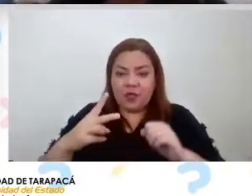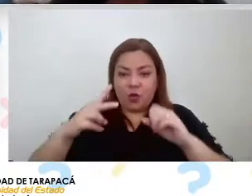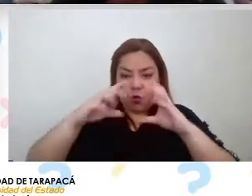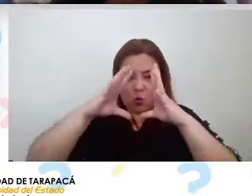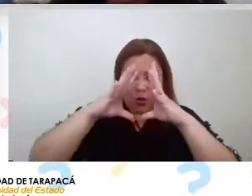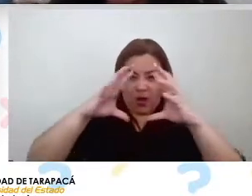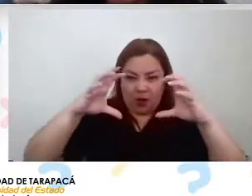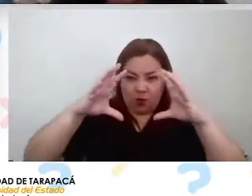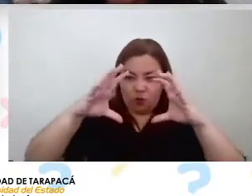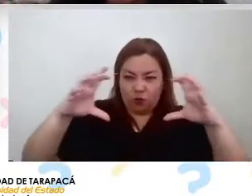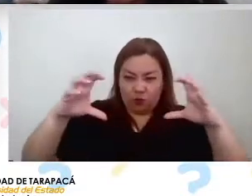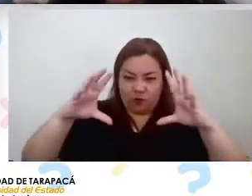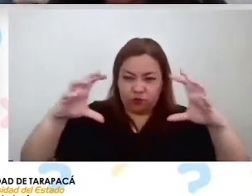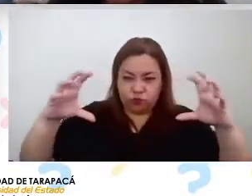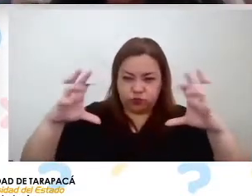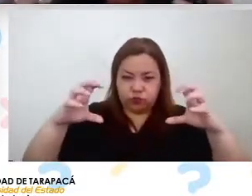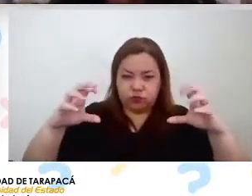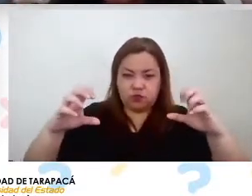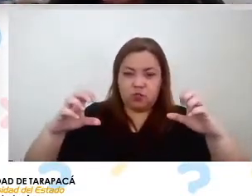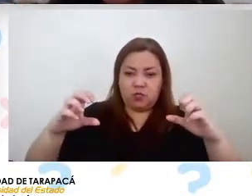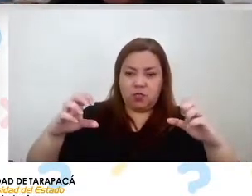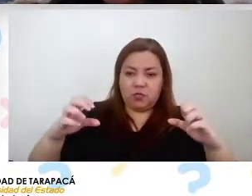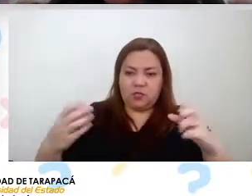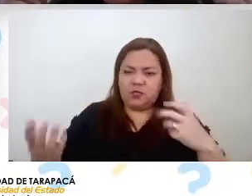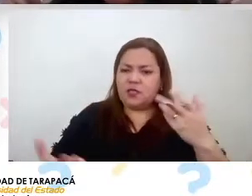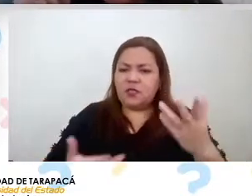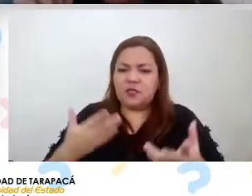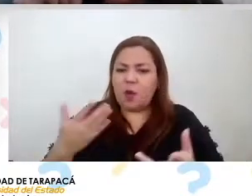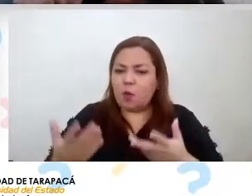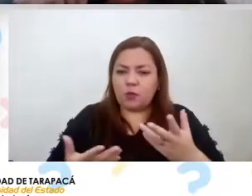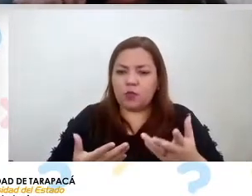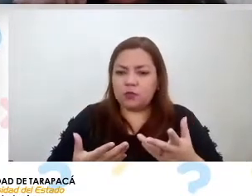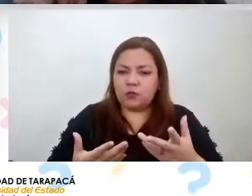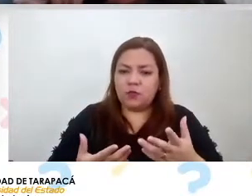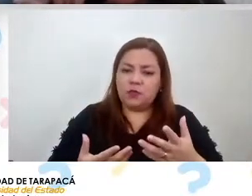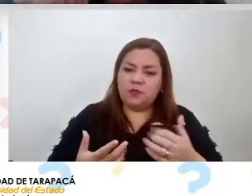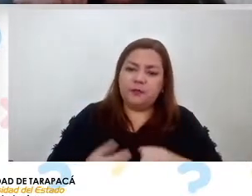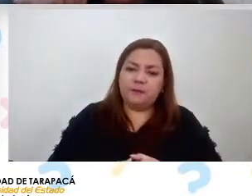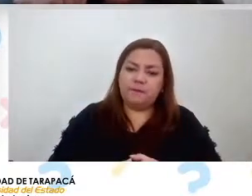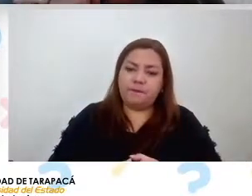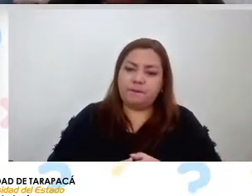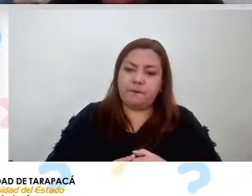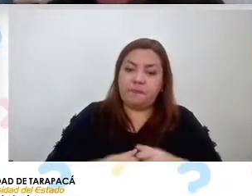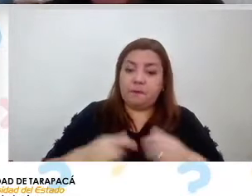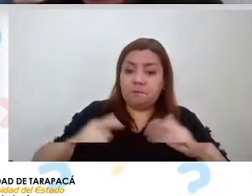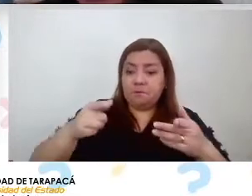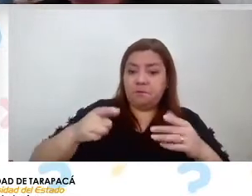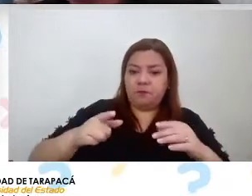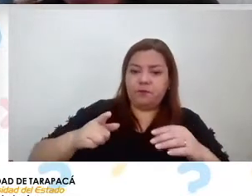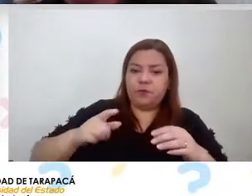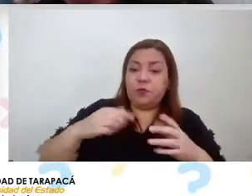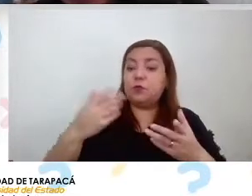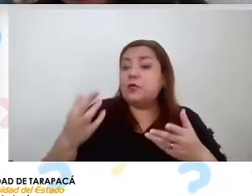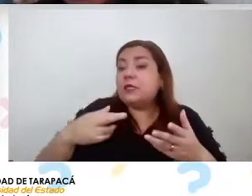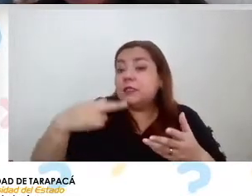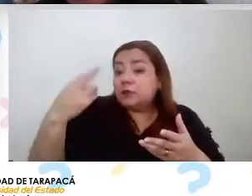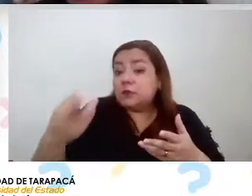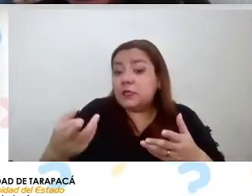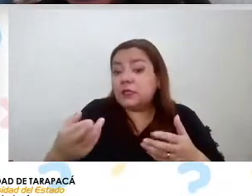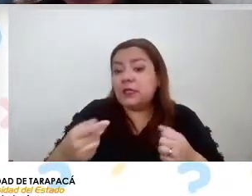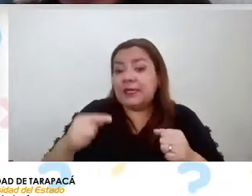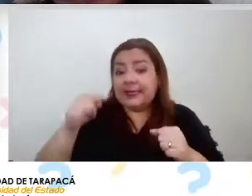en el ambiente y ¿qué está ocurriendo en la escala pequeña? Bueno, resulta que esta